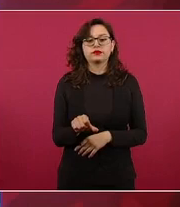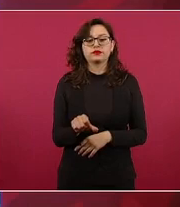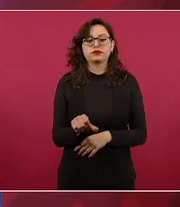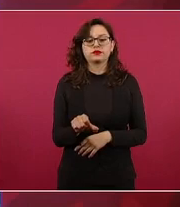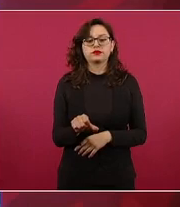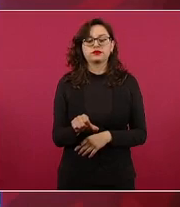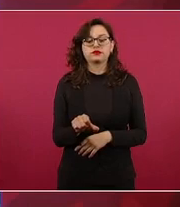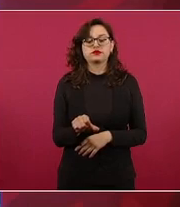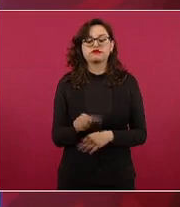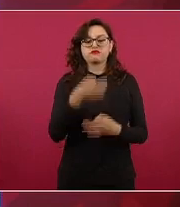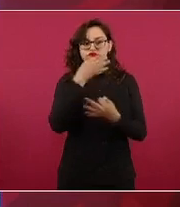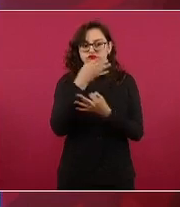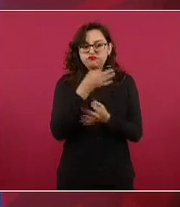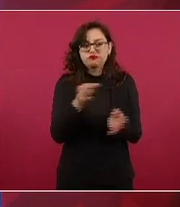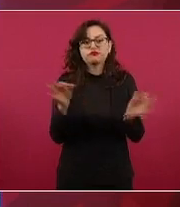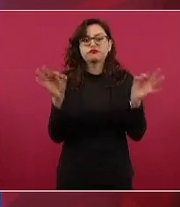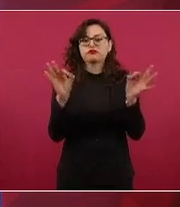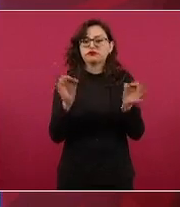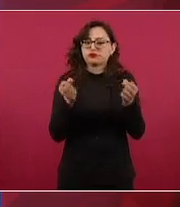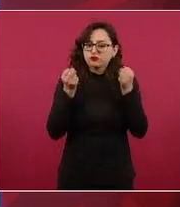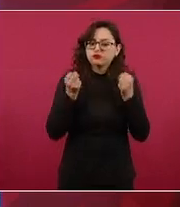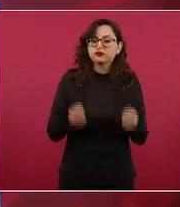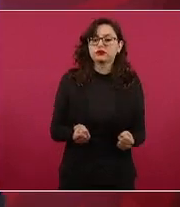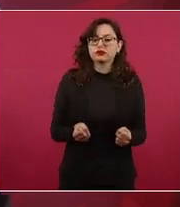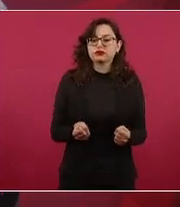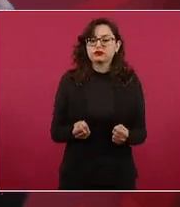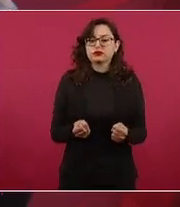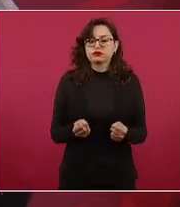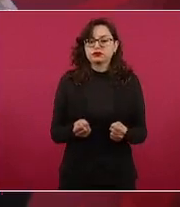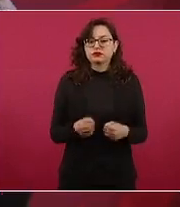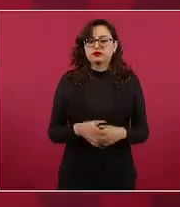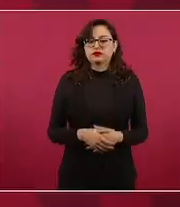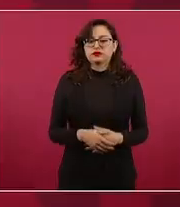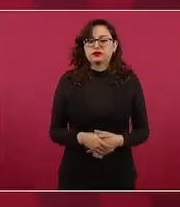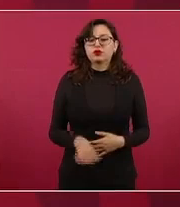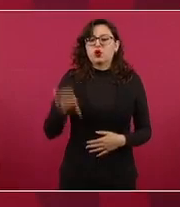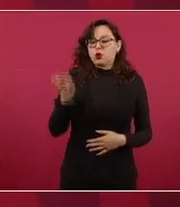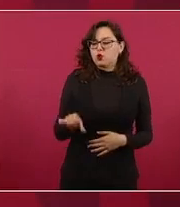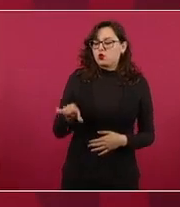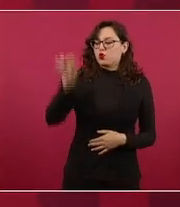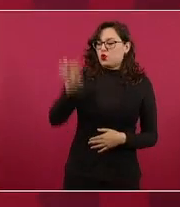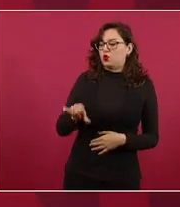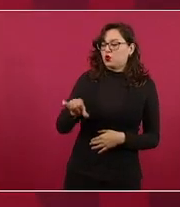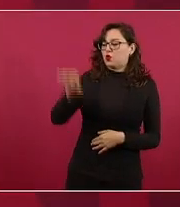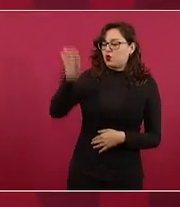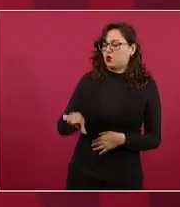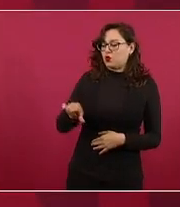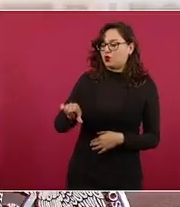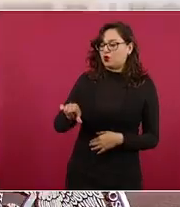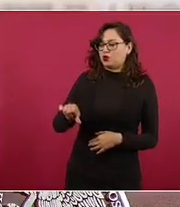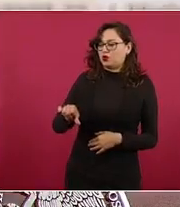nos digan es que iba a decir hoy hoy hoy hoy